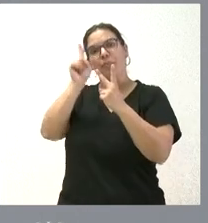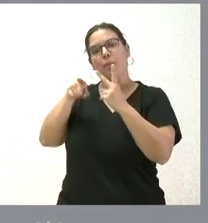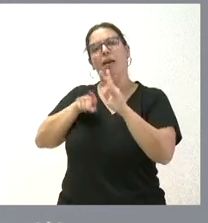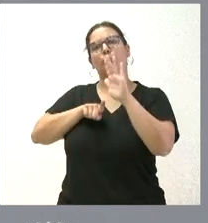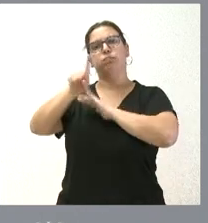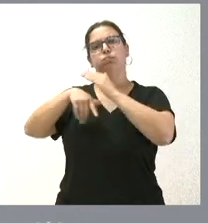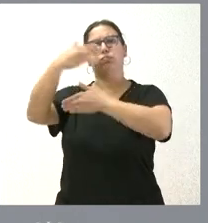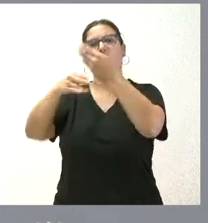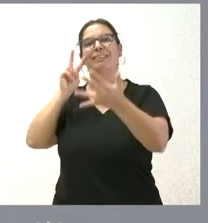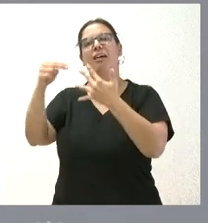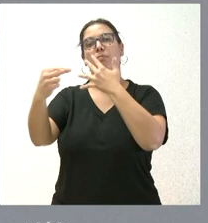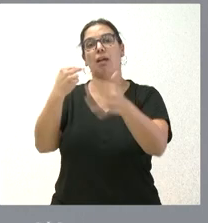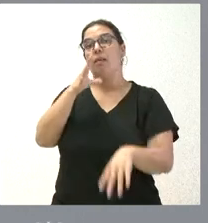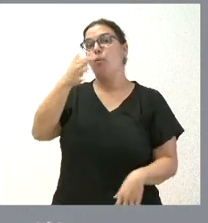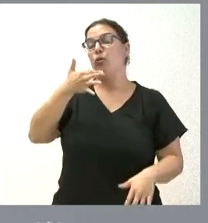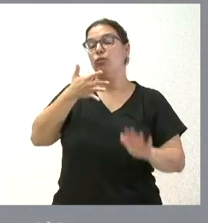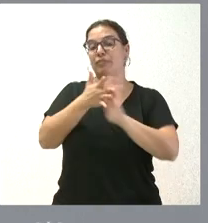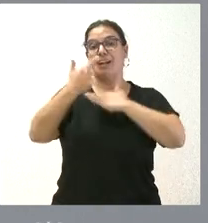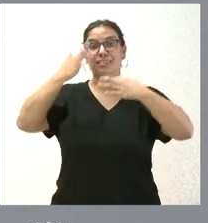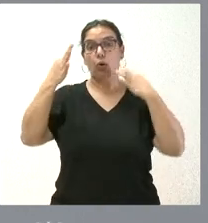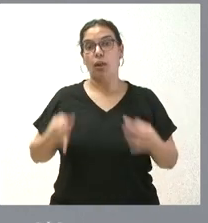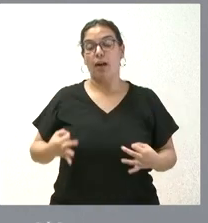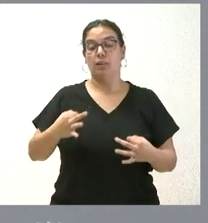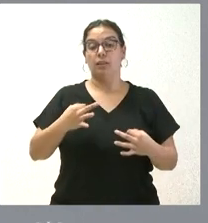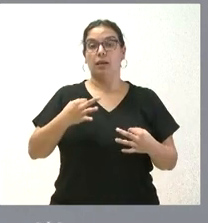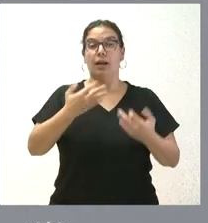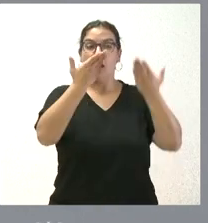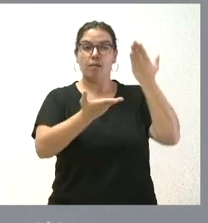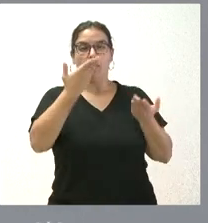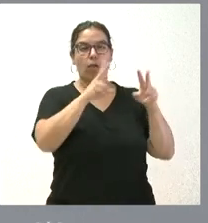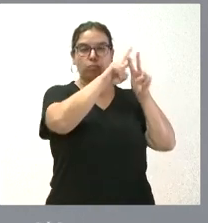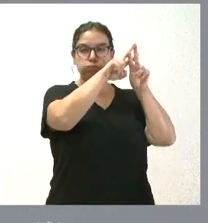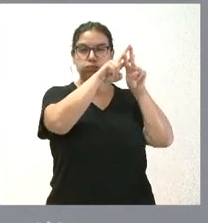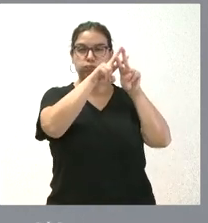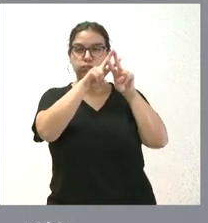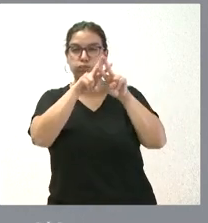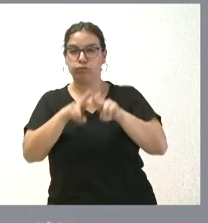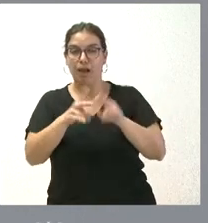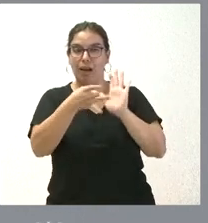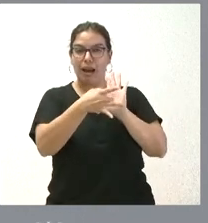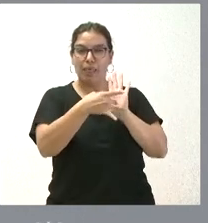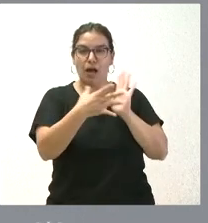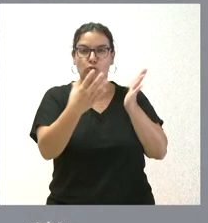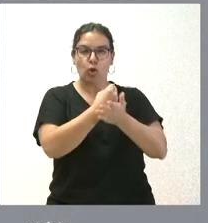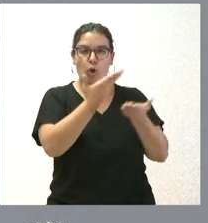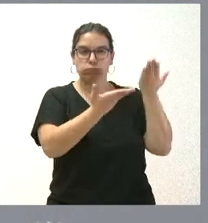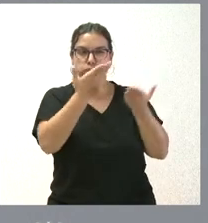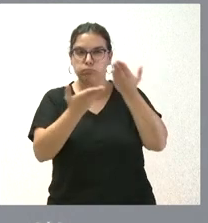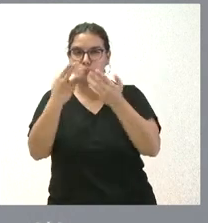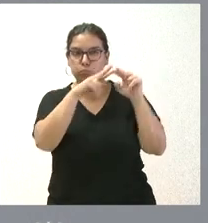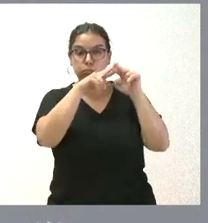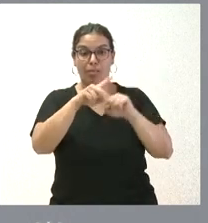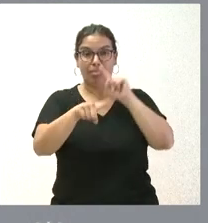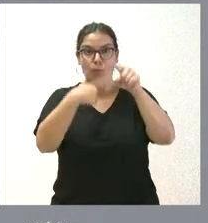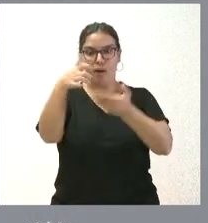transparencia, porque lo que se garantiza es que el resultado de todas estas evaluaciones de la calidad de los servicios públicos va a estar disponible para el